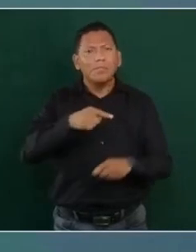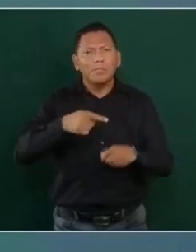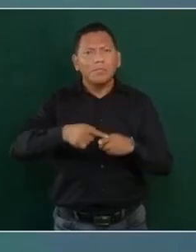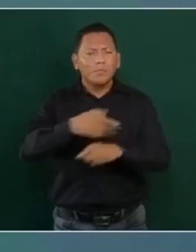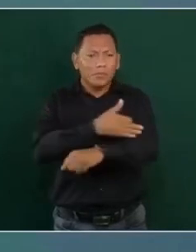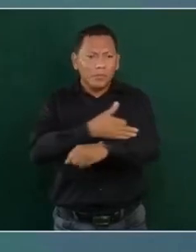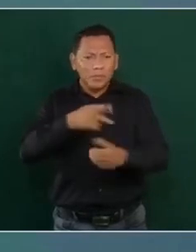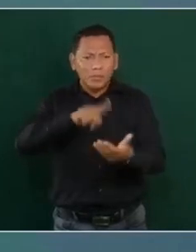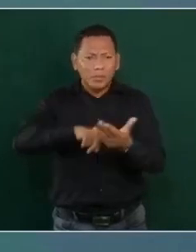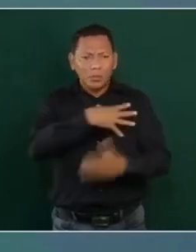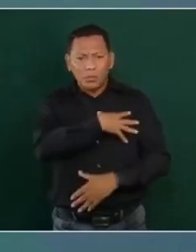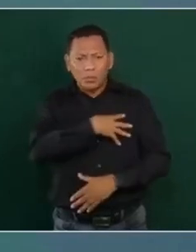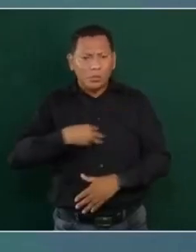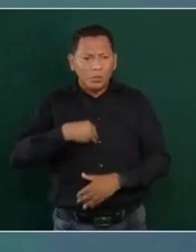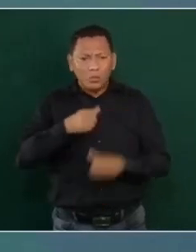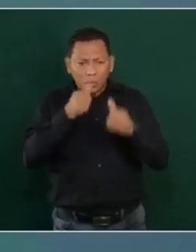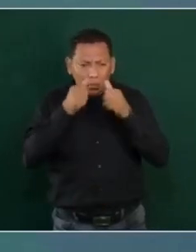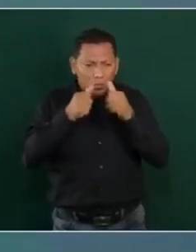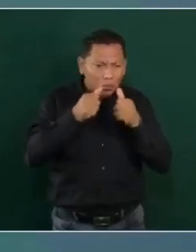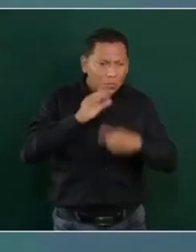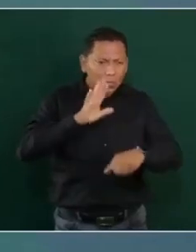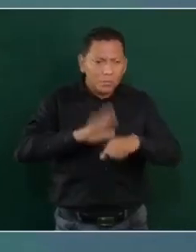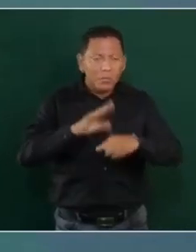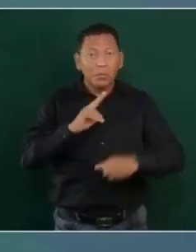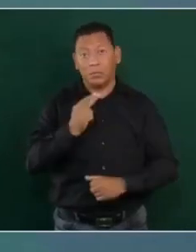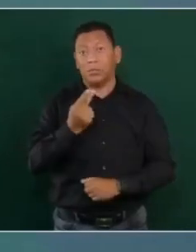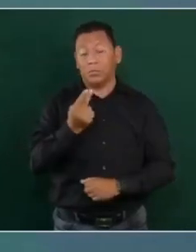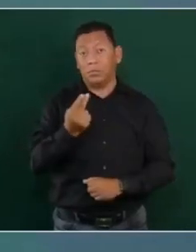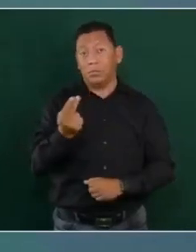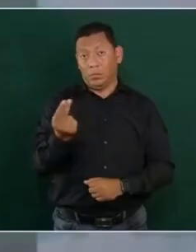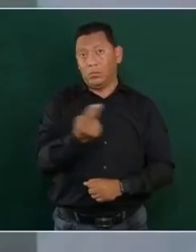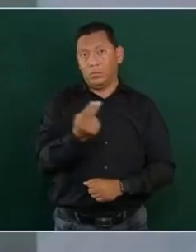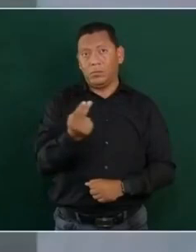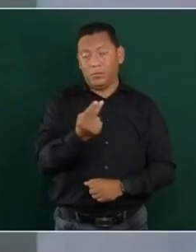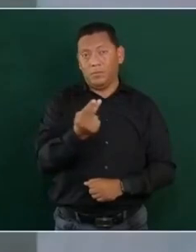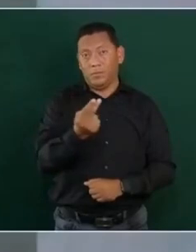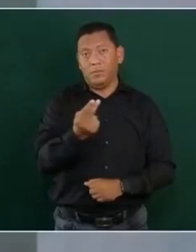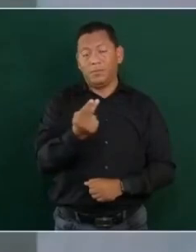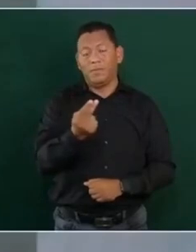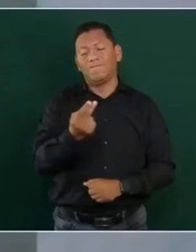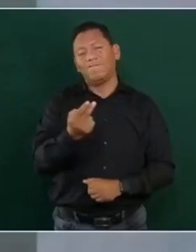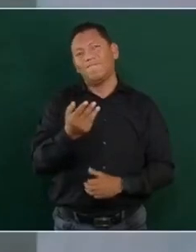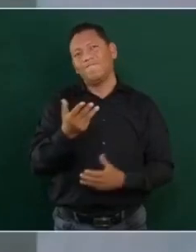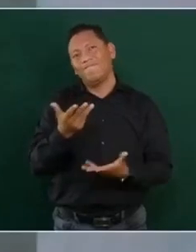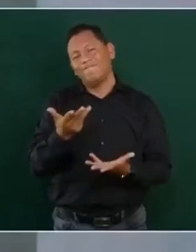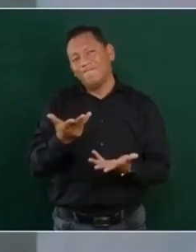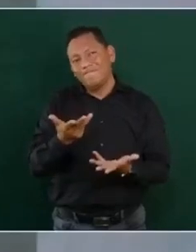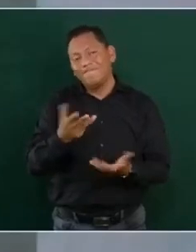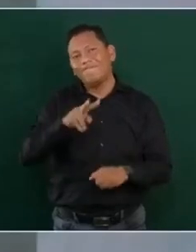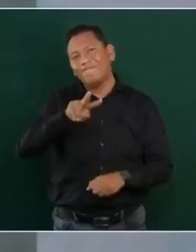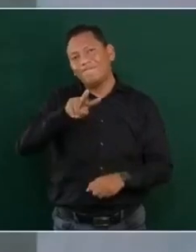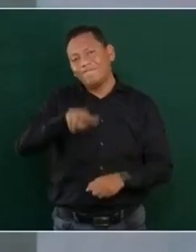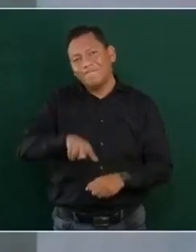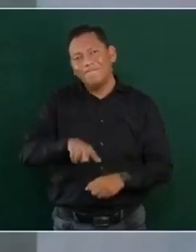a veces por necesidad